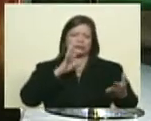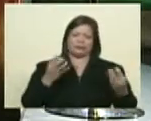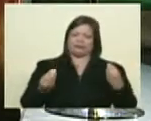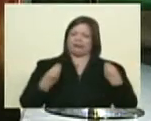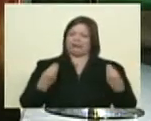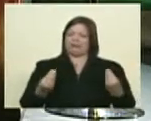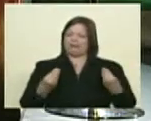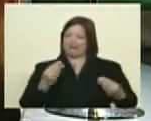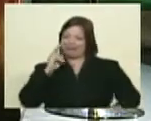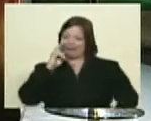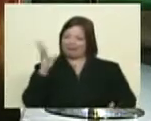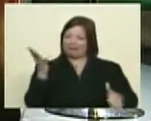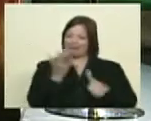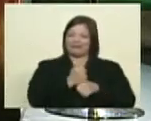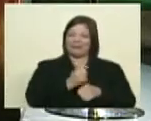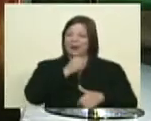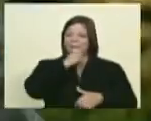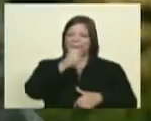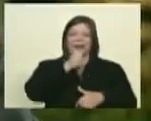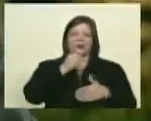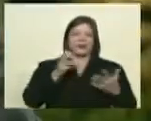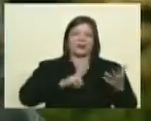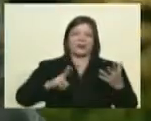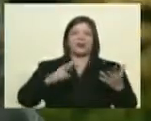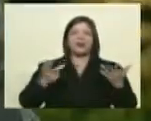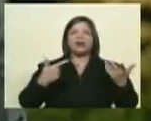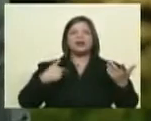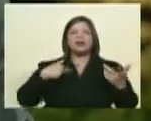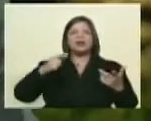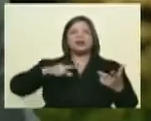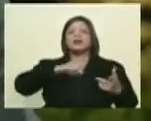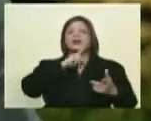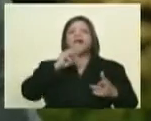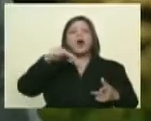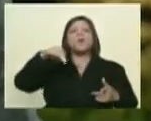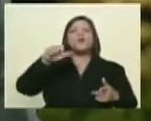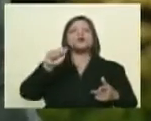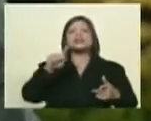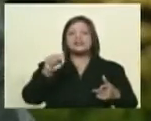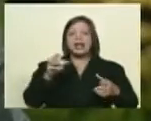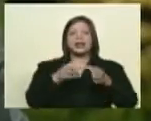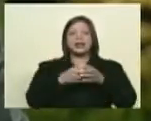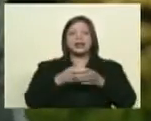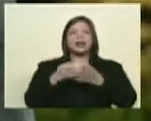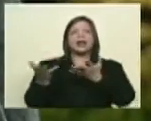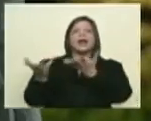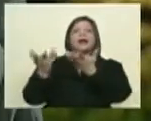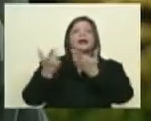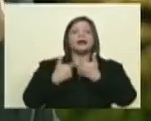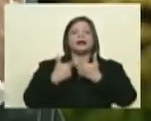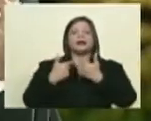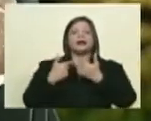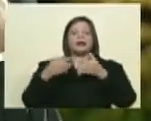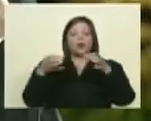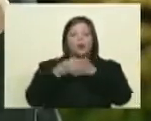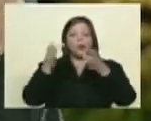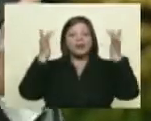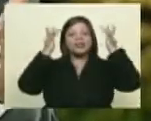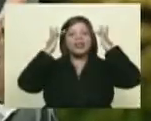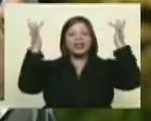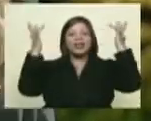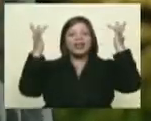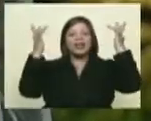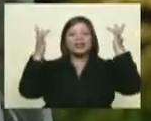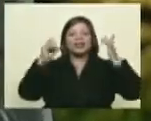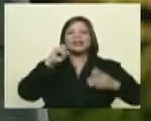salta a vista y no es periodístico utilizarlo. Ah, ¿y de dónde sacas tú que fue el Mossad el que pasó esa información? Porque me lo cuenta el El Mossad es el servicio de inteligencia